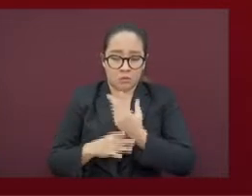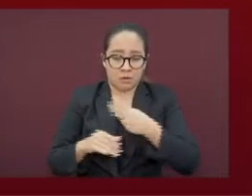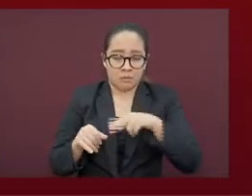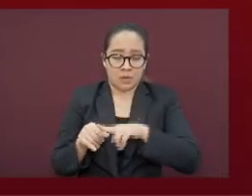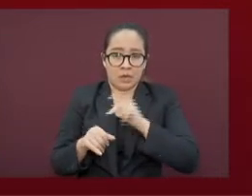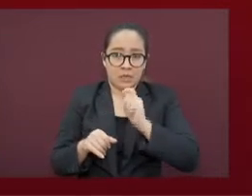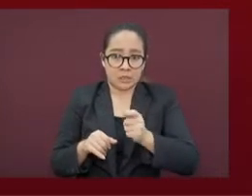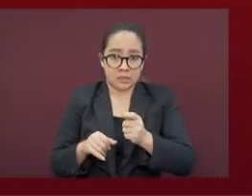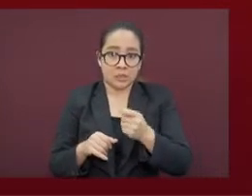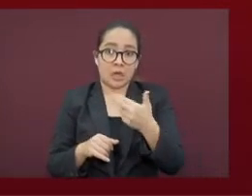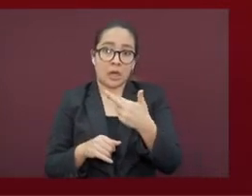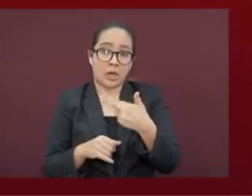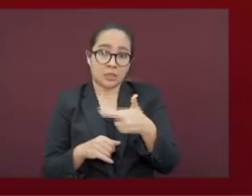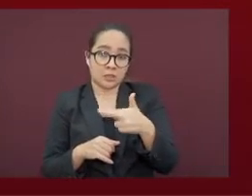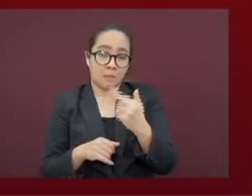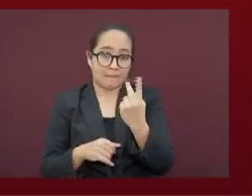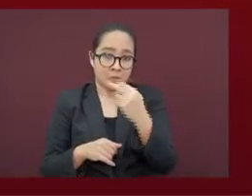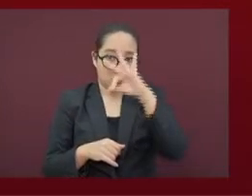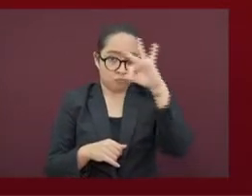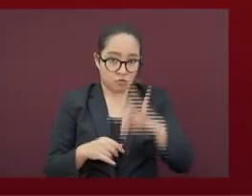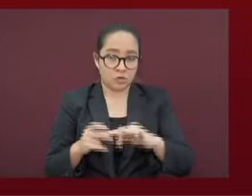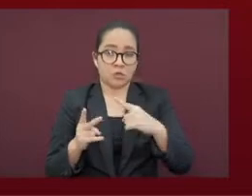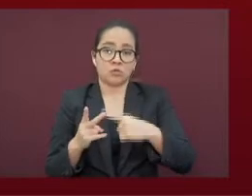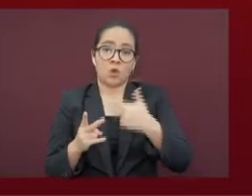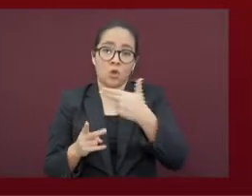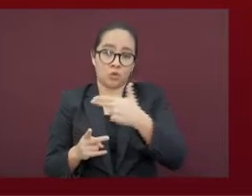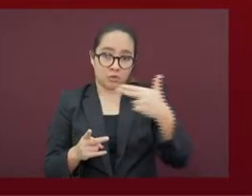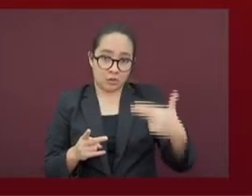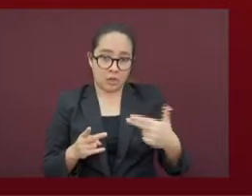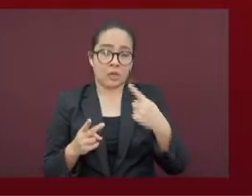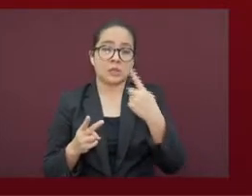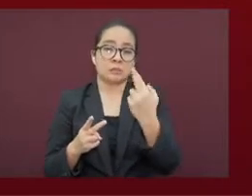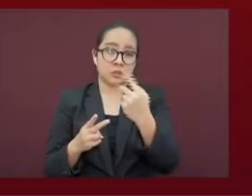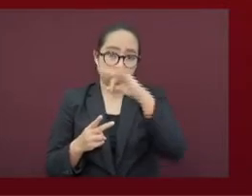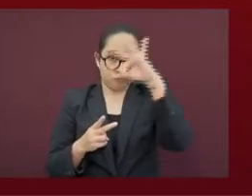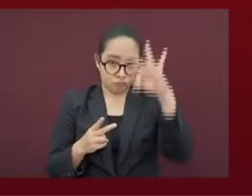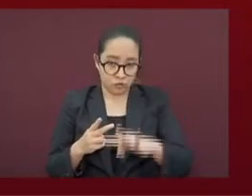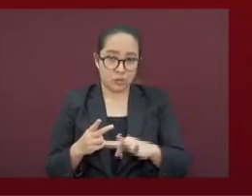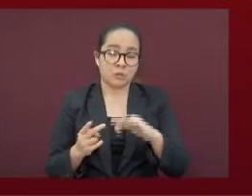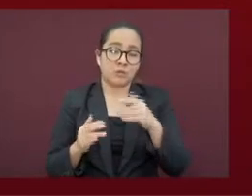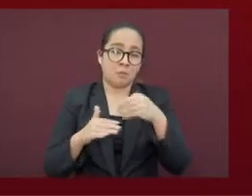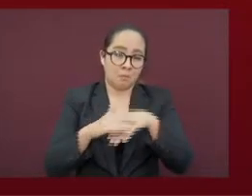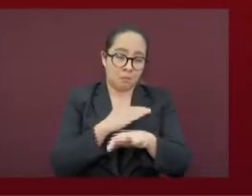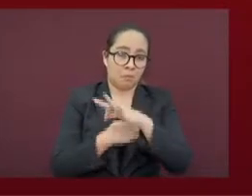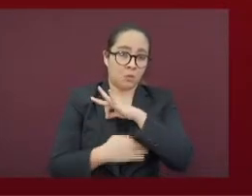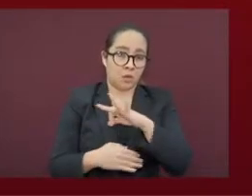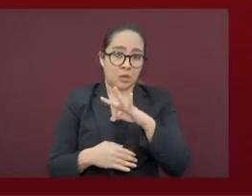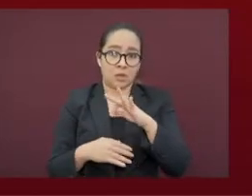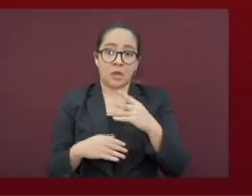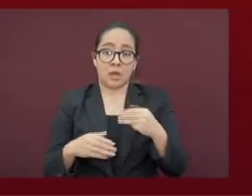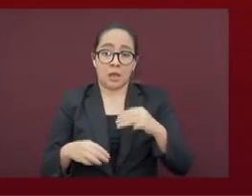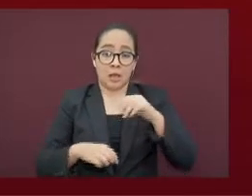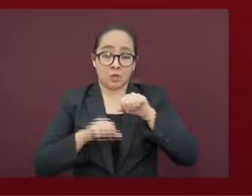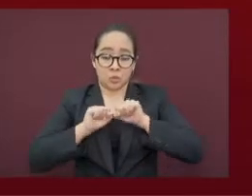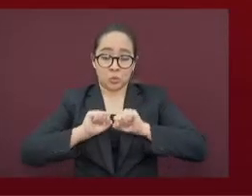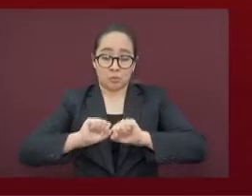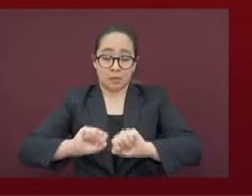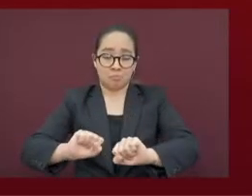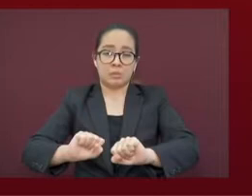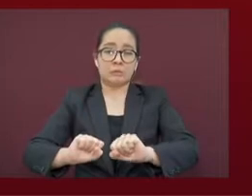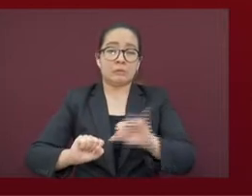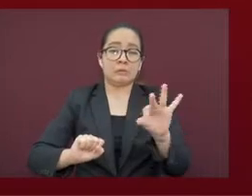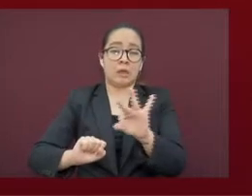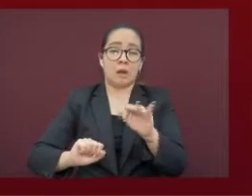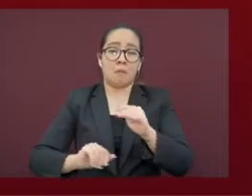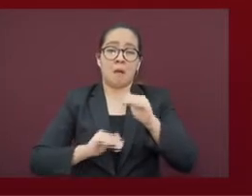25%, los hoteles al 25% y el aforo del supermercado podrá ser hasta del 50%